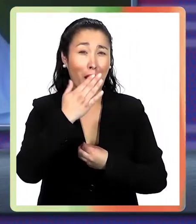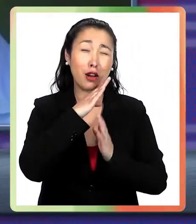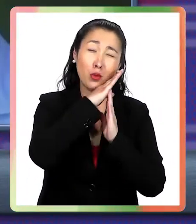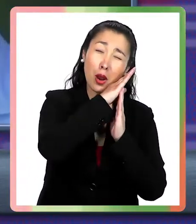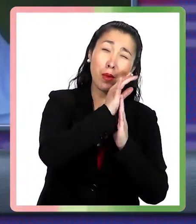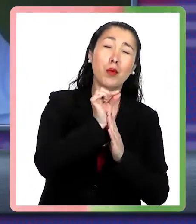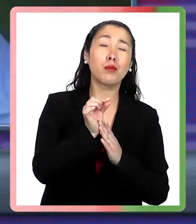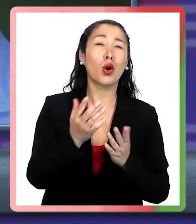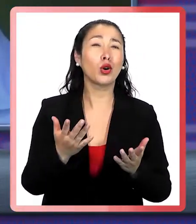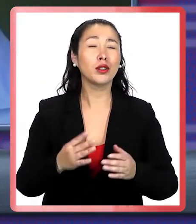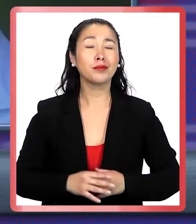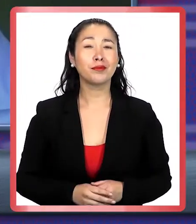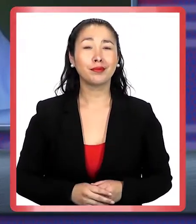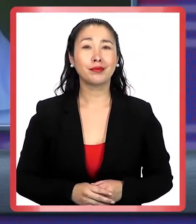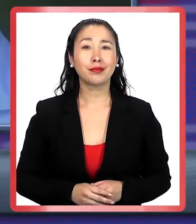poco.